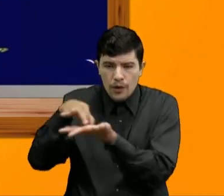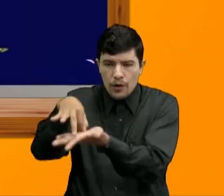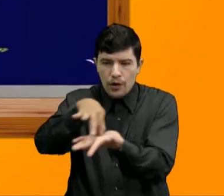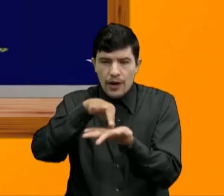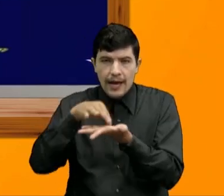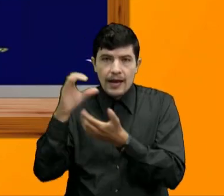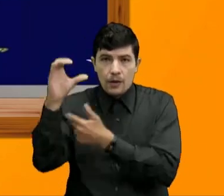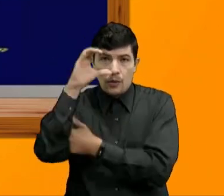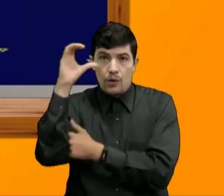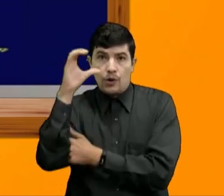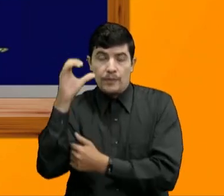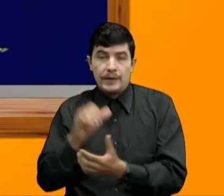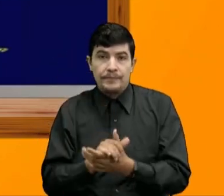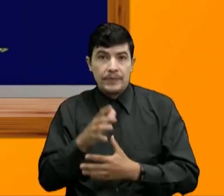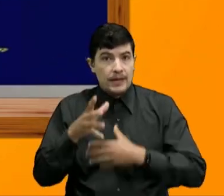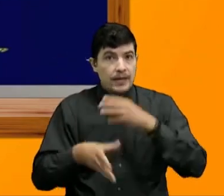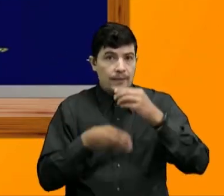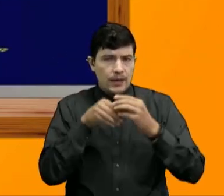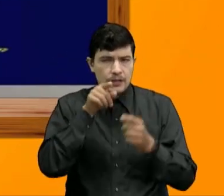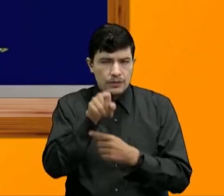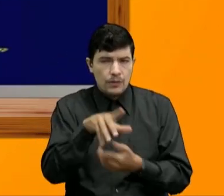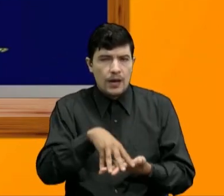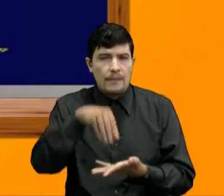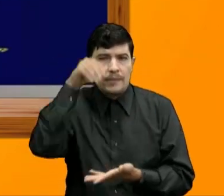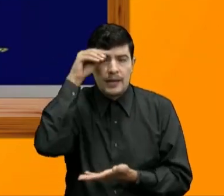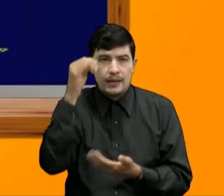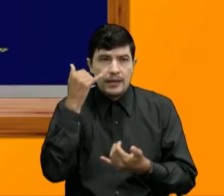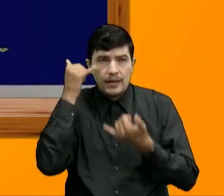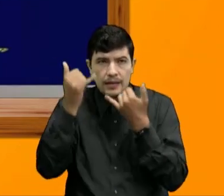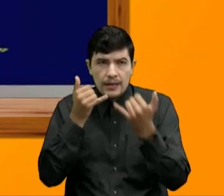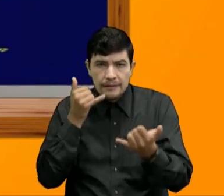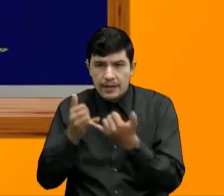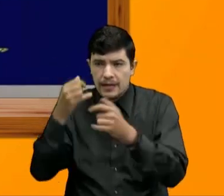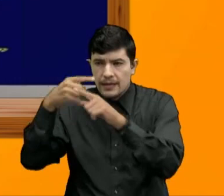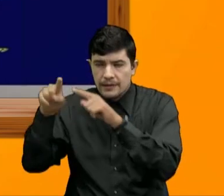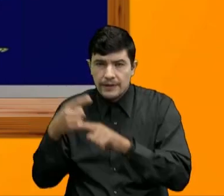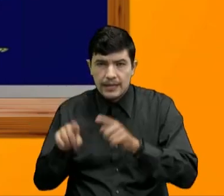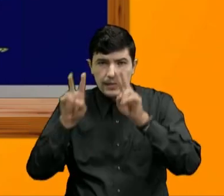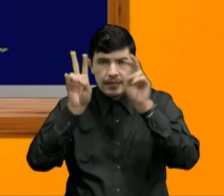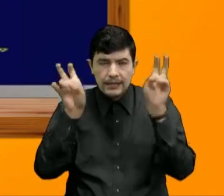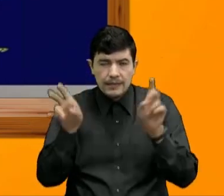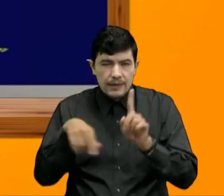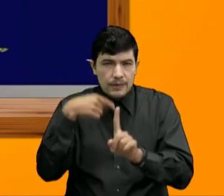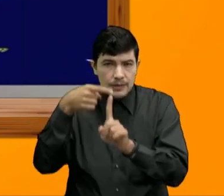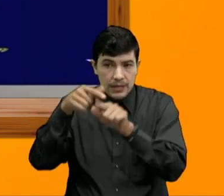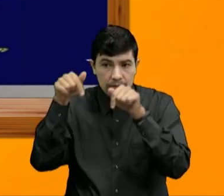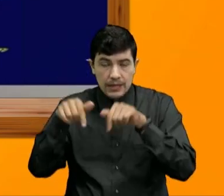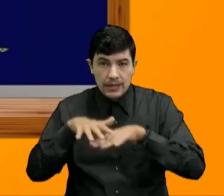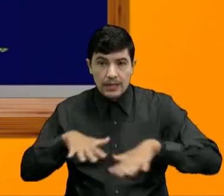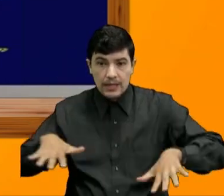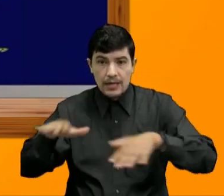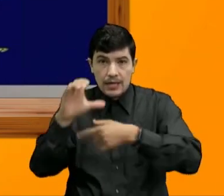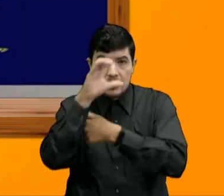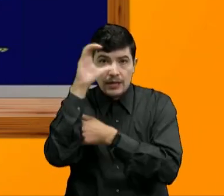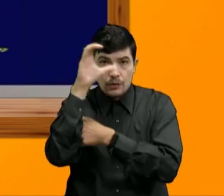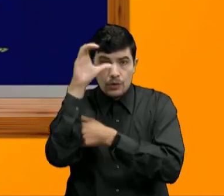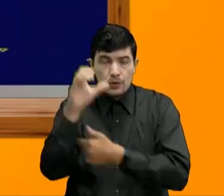de Colombia Aprende e identifica todos los factores positivos Que tiene la ubicación de nuestro país